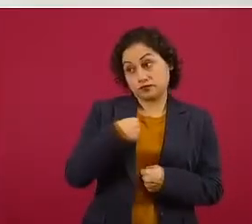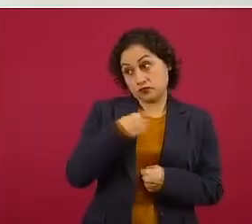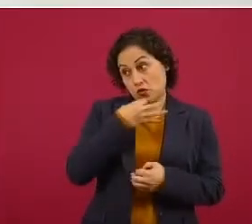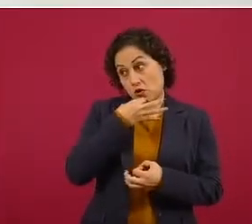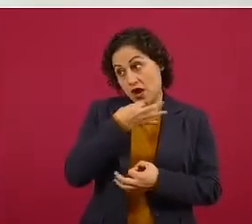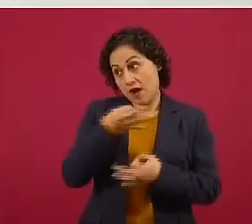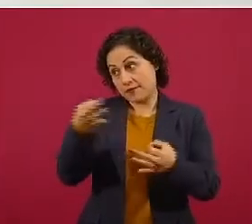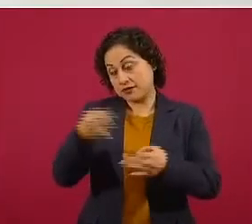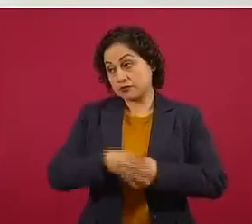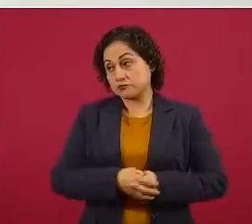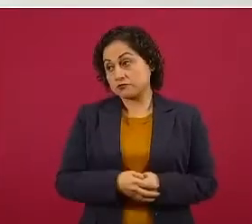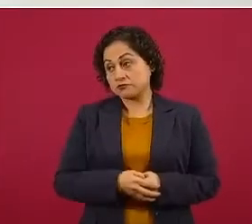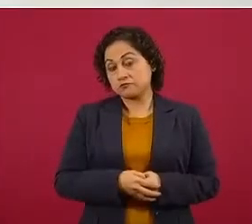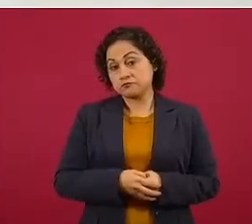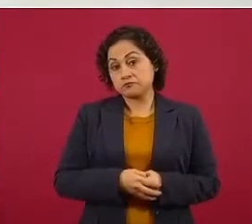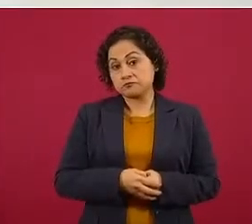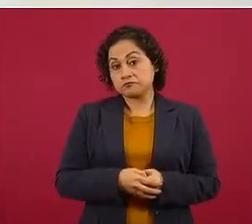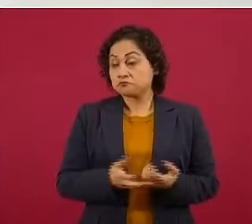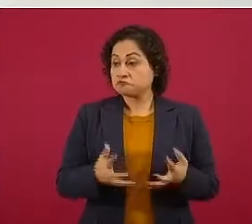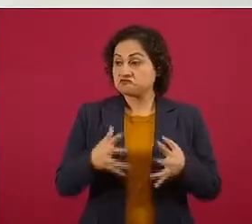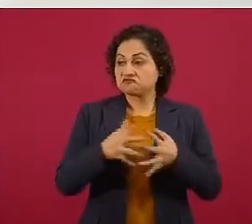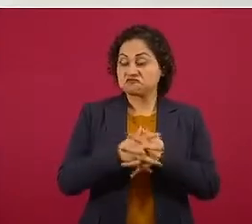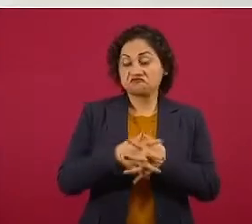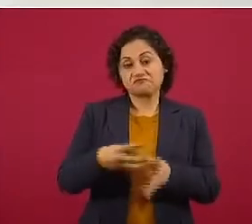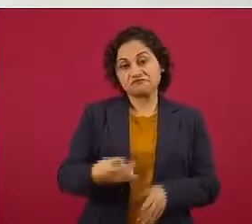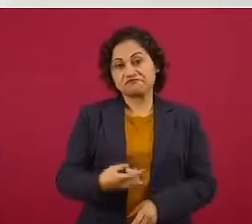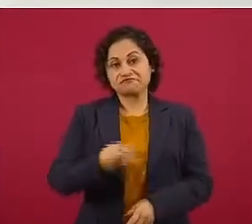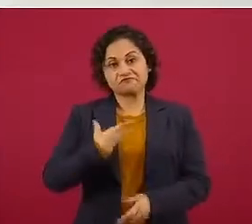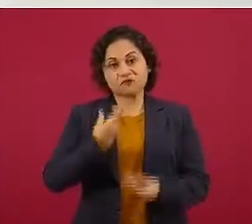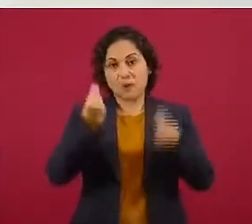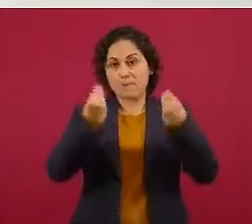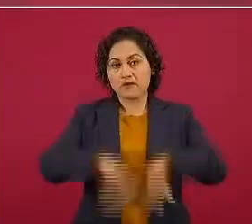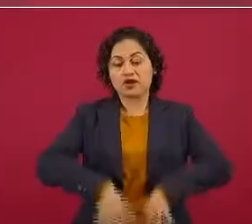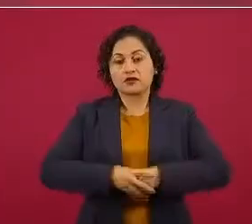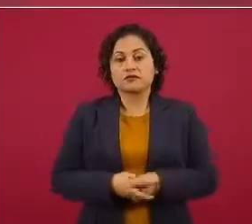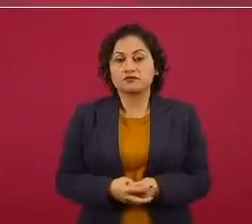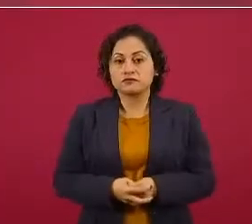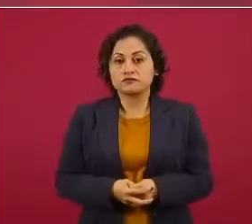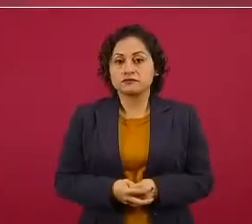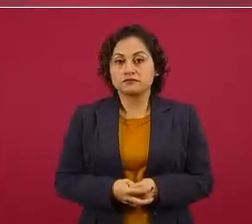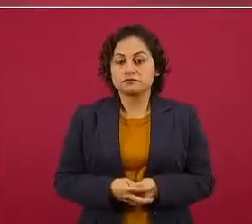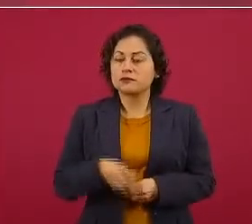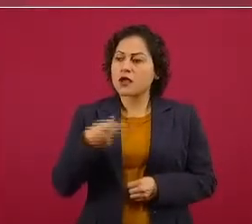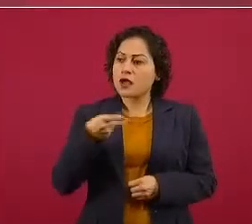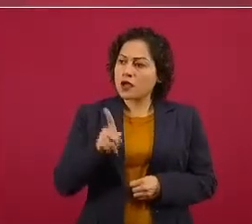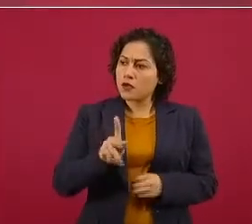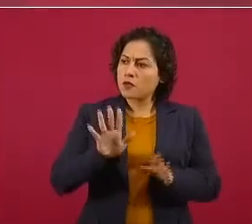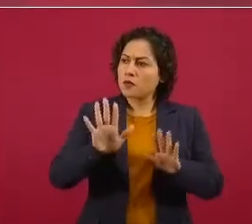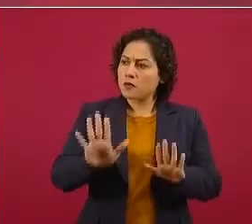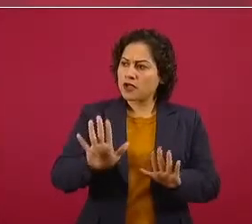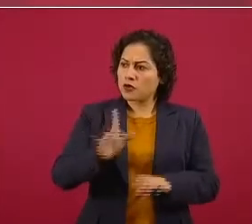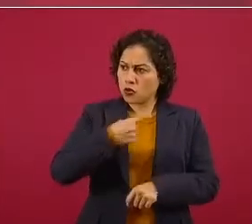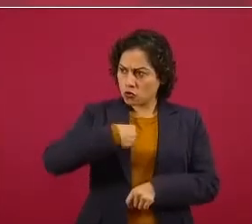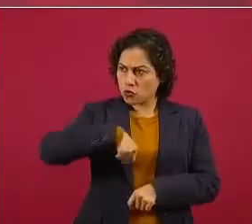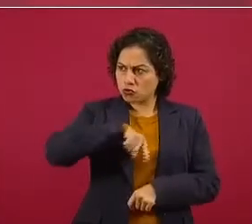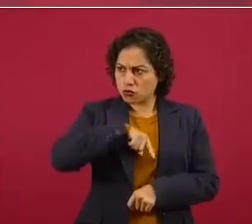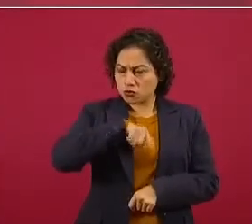perdió esta batalla, pero que no le han quitado ni una pluma a nuestro gallo.